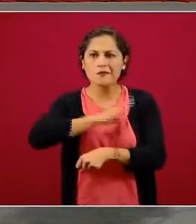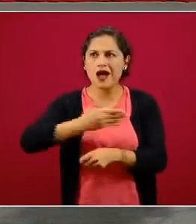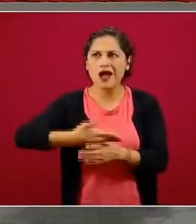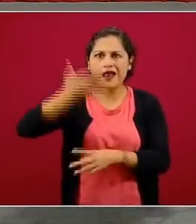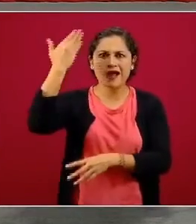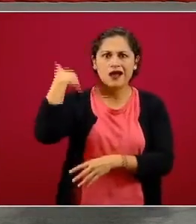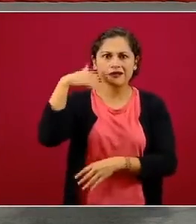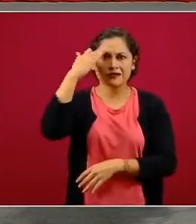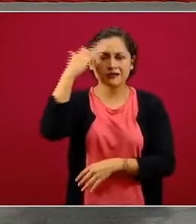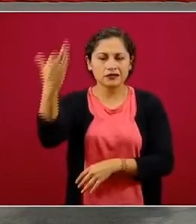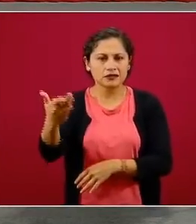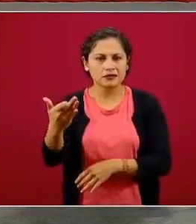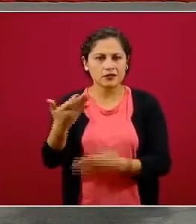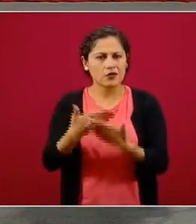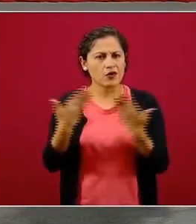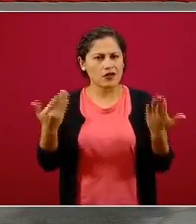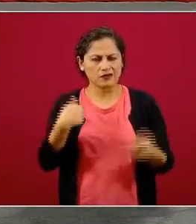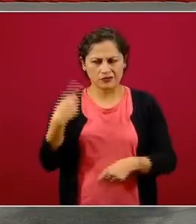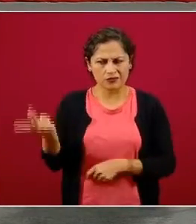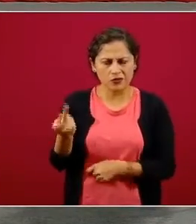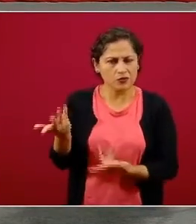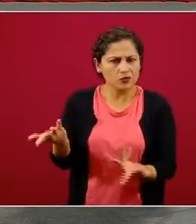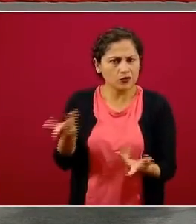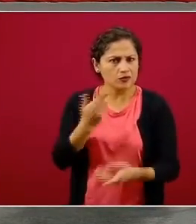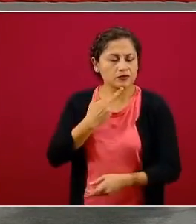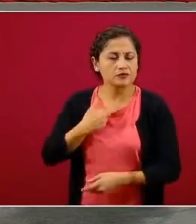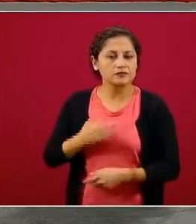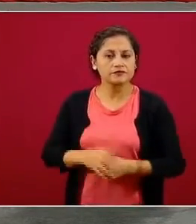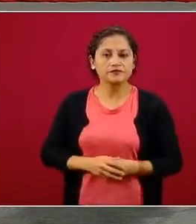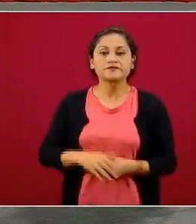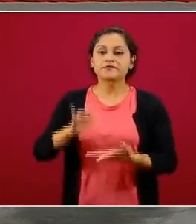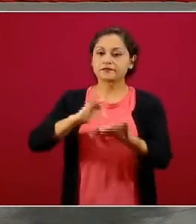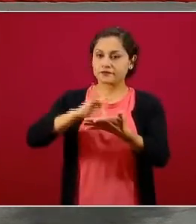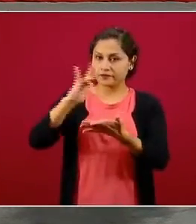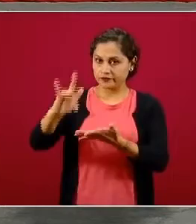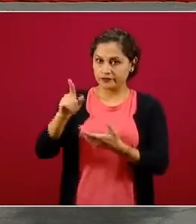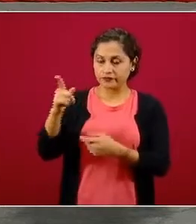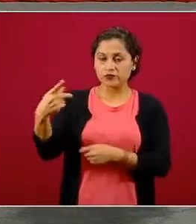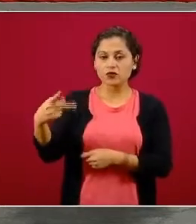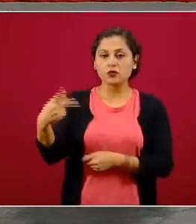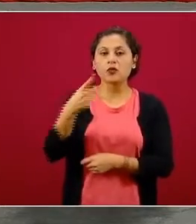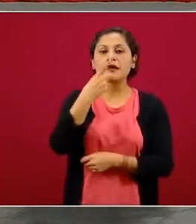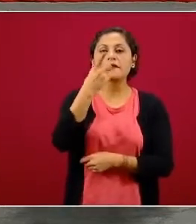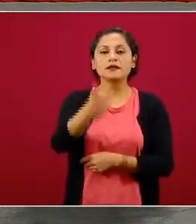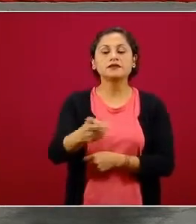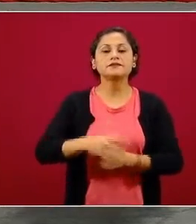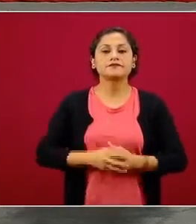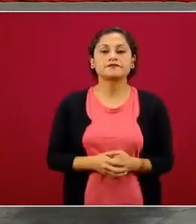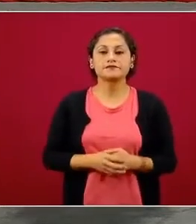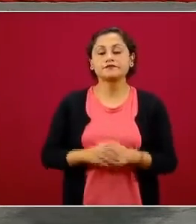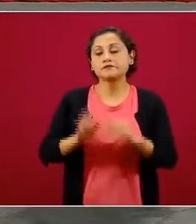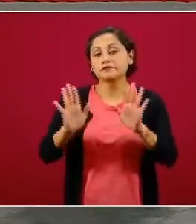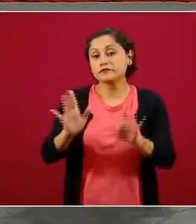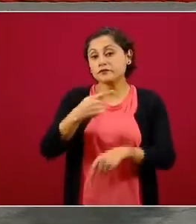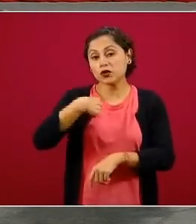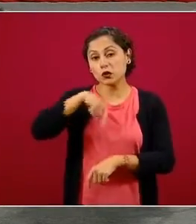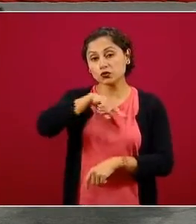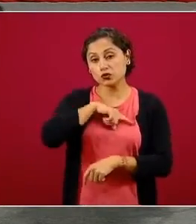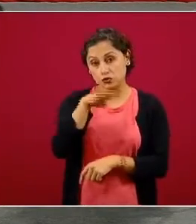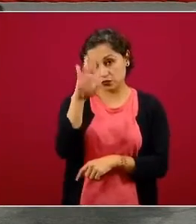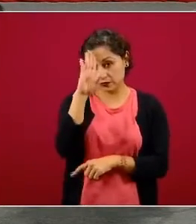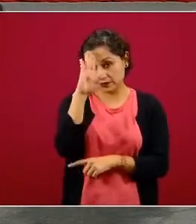Básicamente eso. Muchas gracias. Gracias, Daniela, por su comentario. Consideramos que una de las